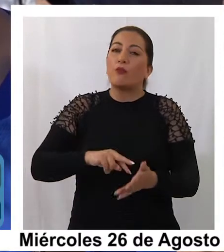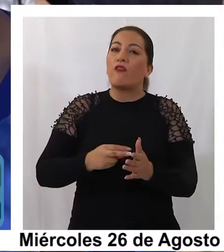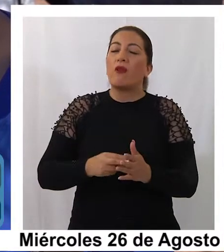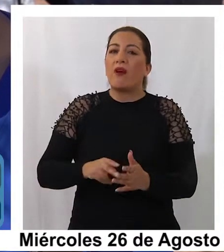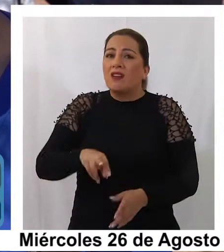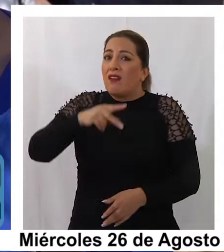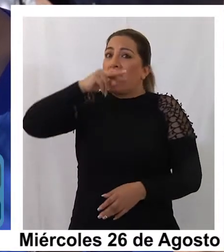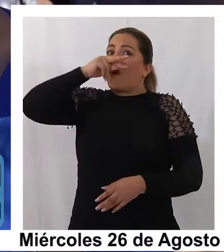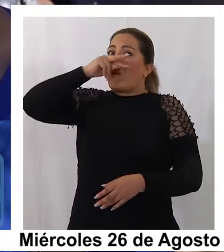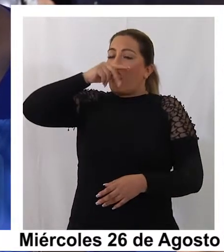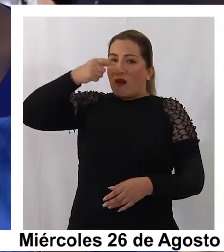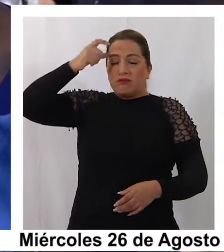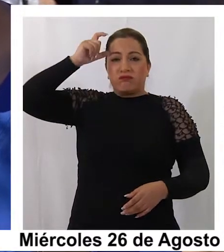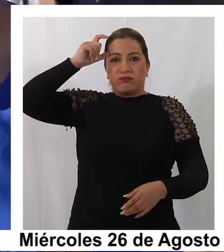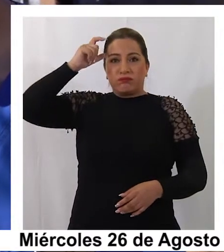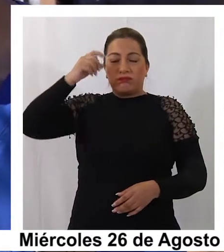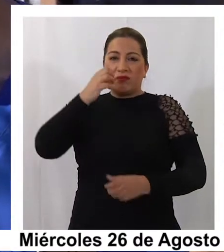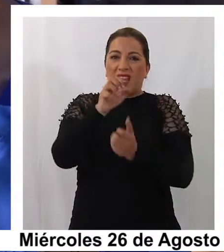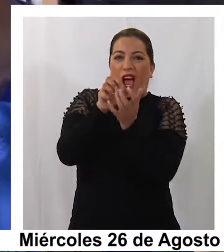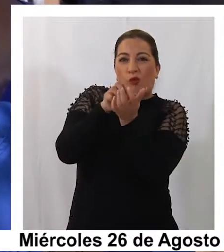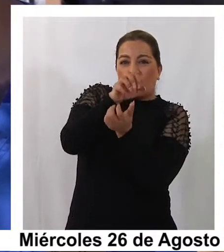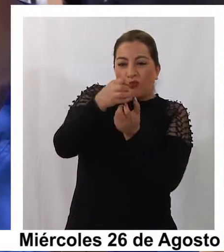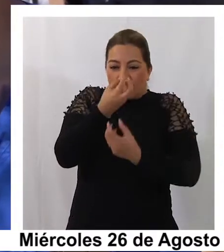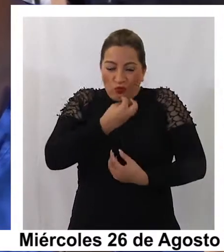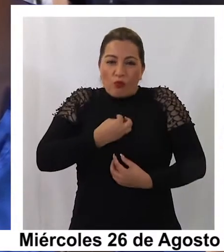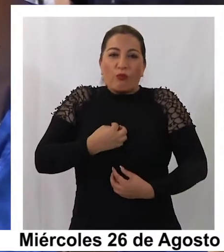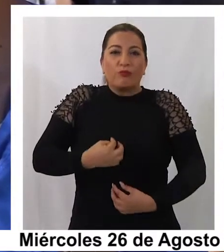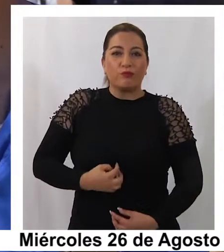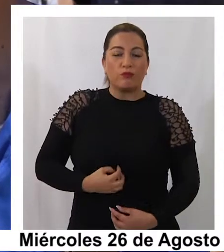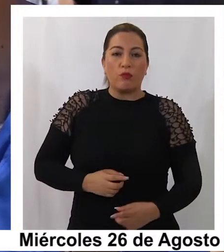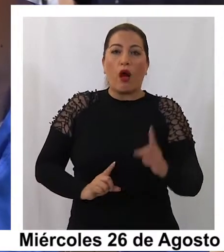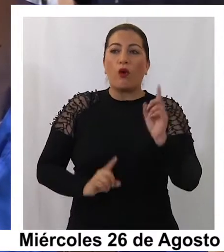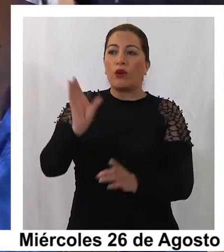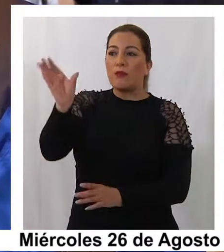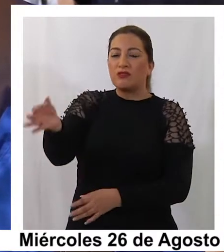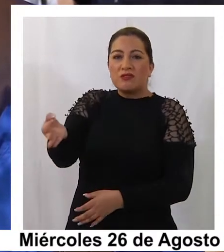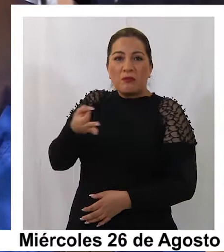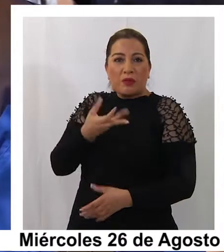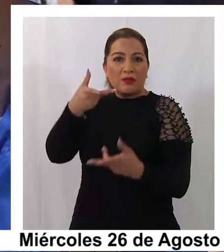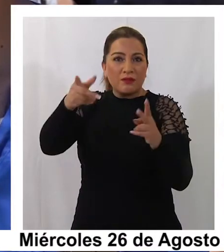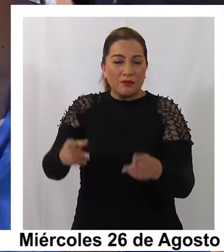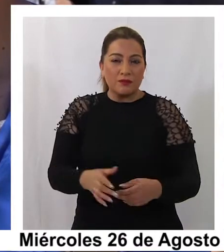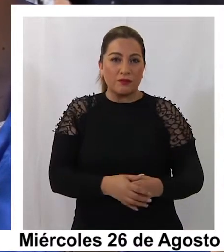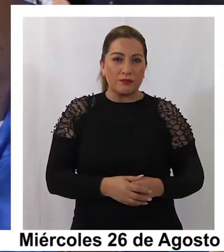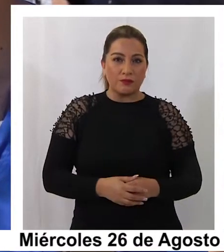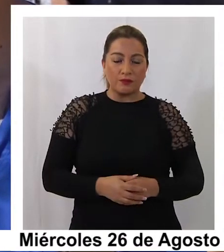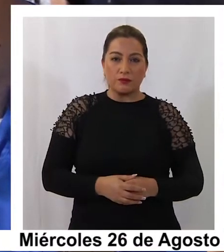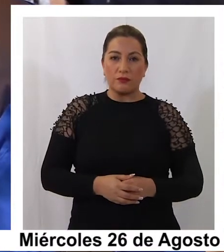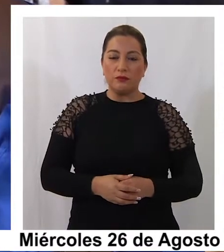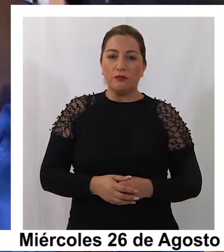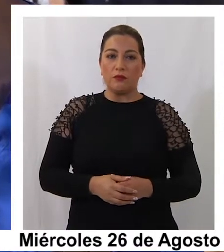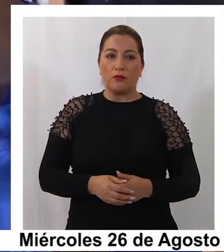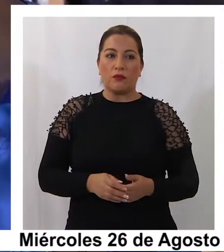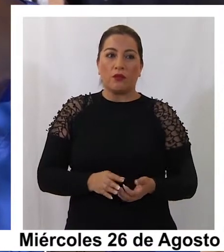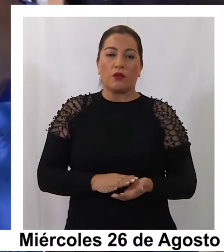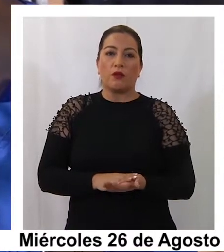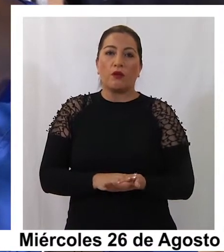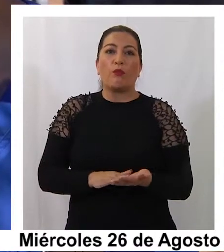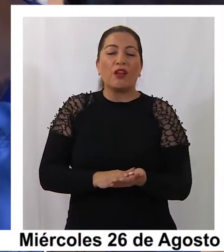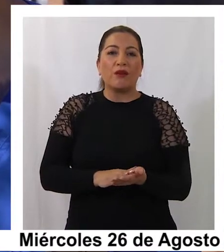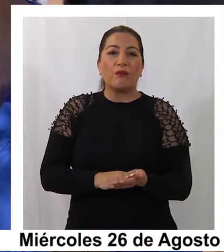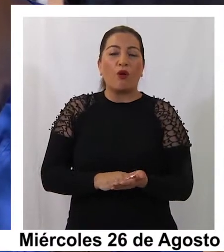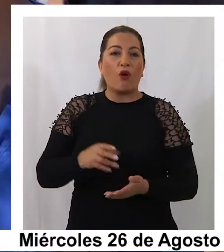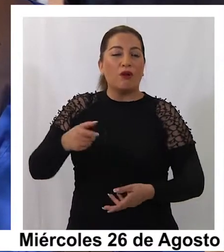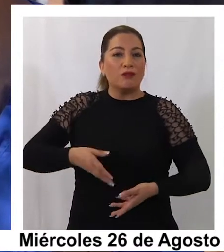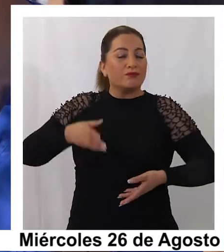problemas respiratorios, digestivos, como nos comentaban algunos chicos el tema de, por ejemplo, la retención de placenta,